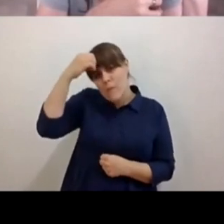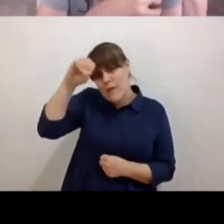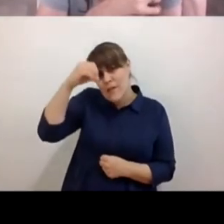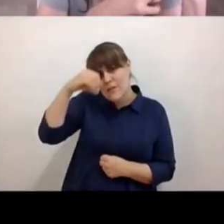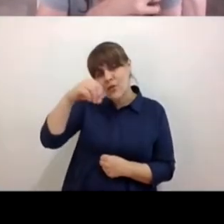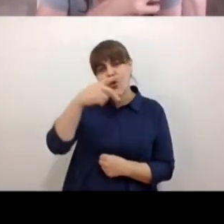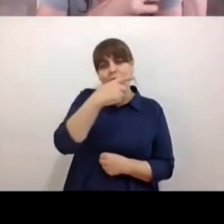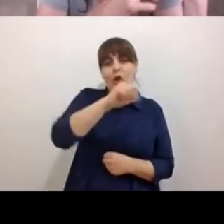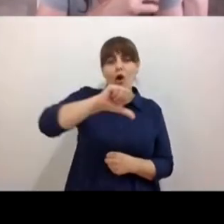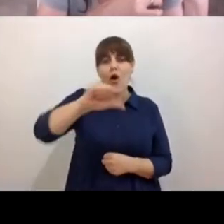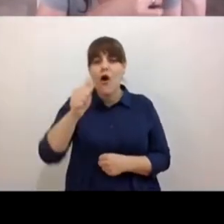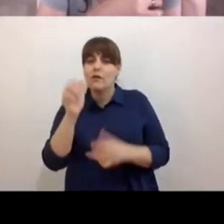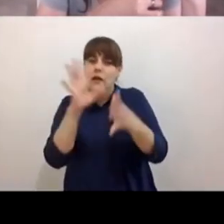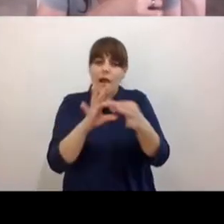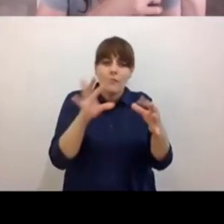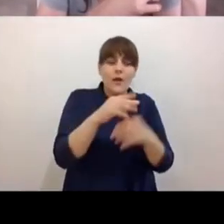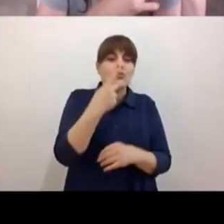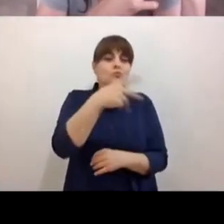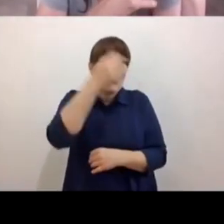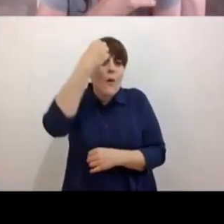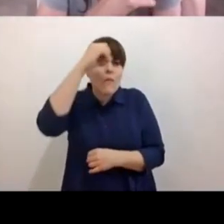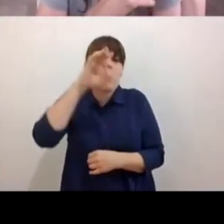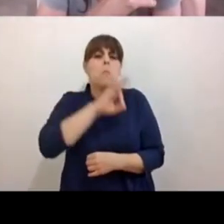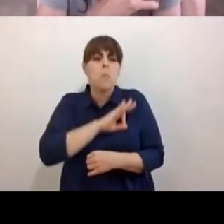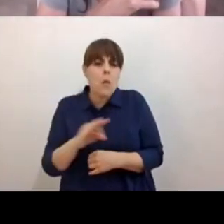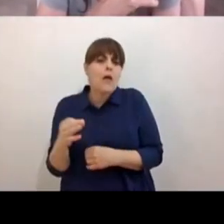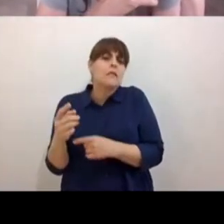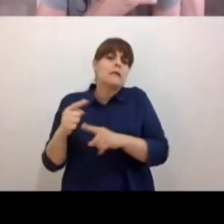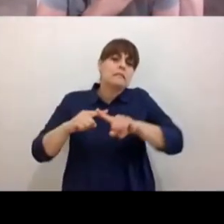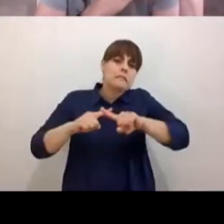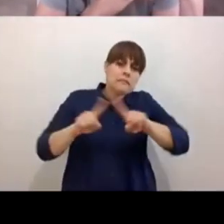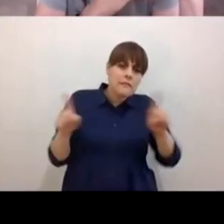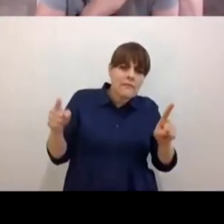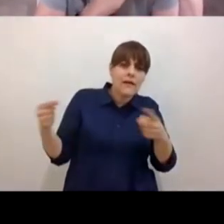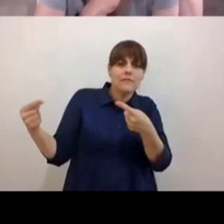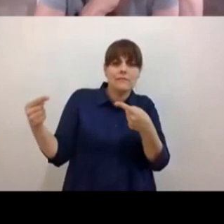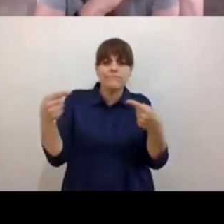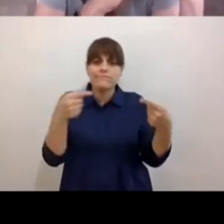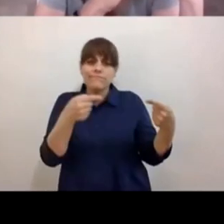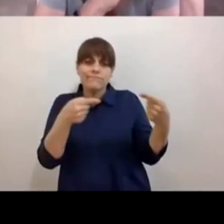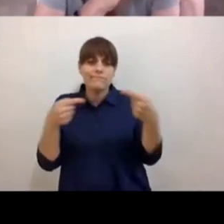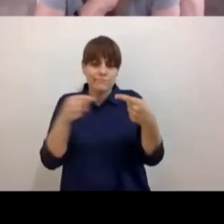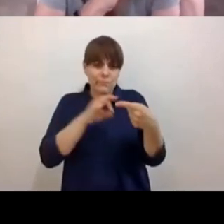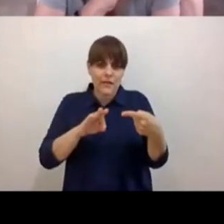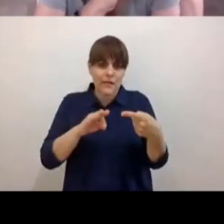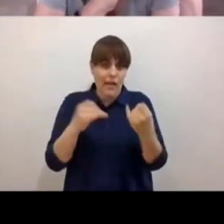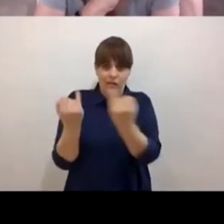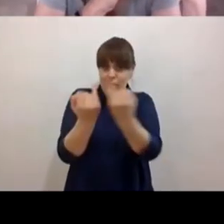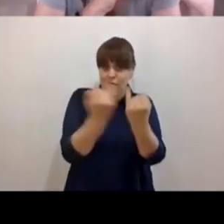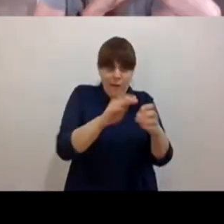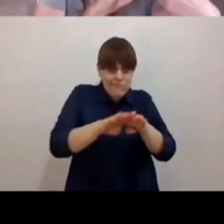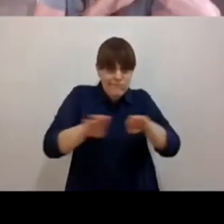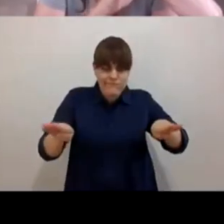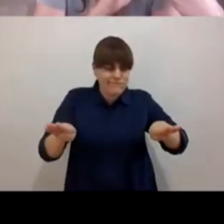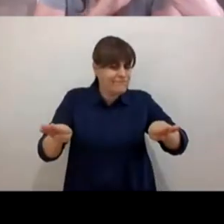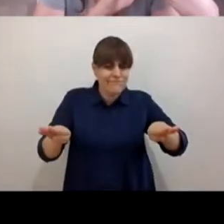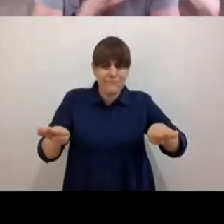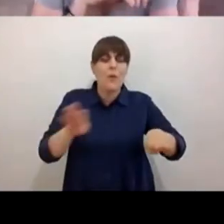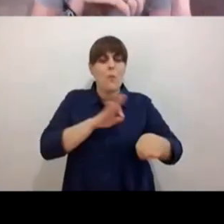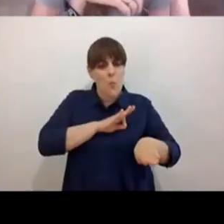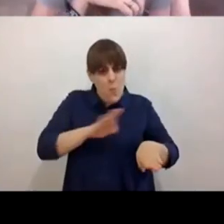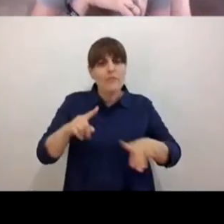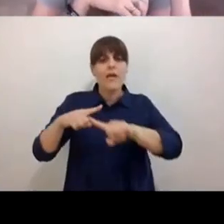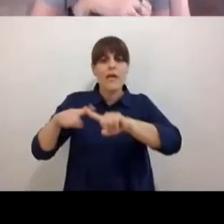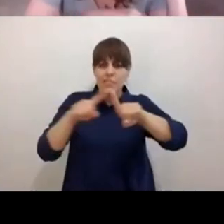y se vale disentir hablamos de diversidad por favor no tenemos que estar de acuerdo en todo podemos